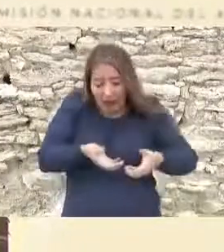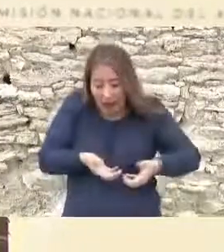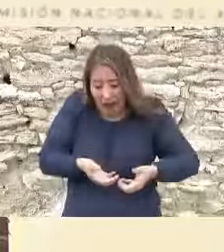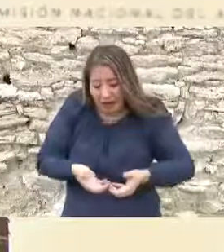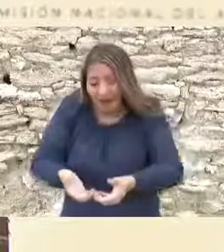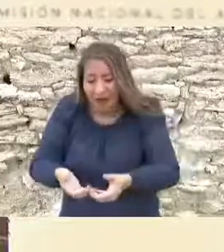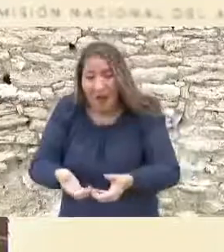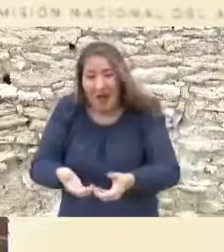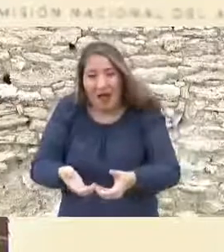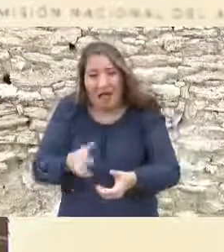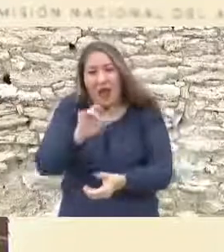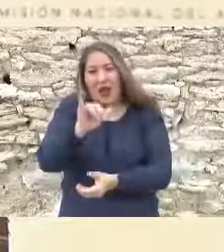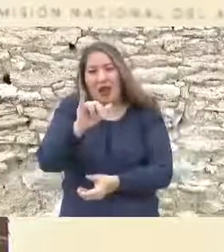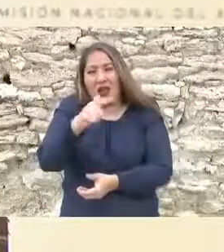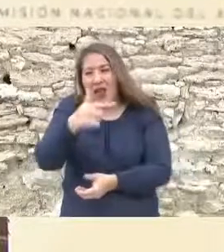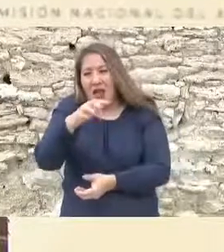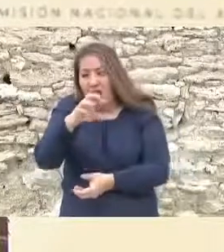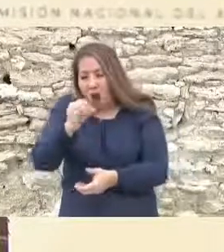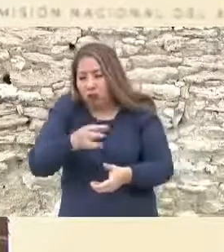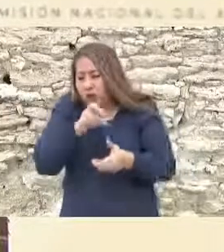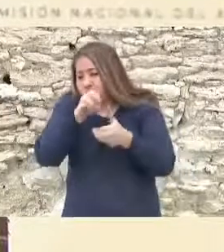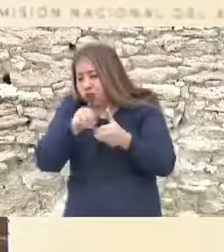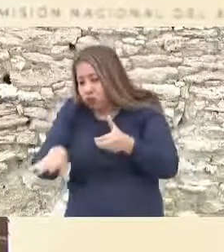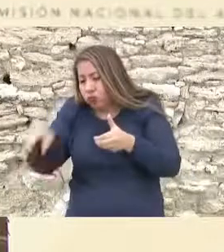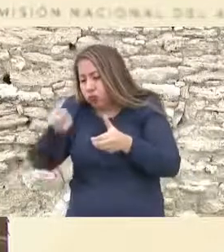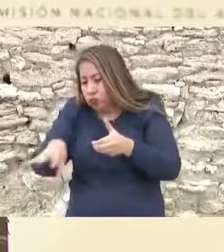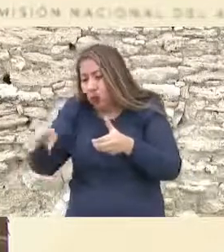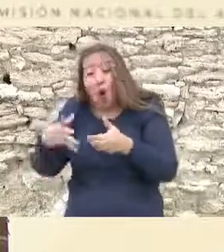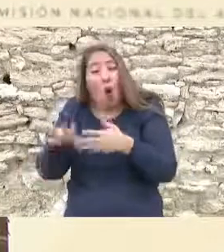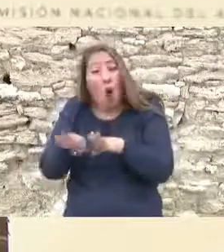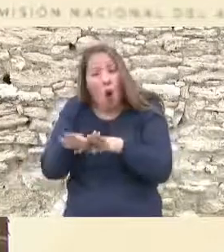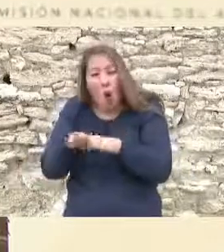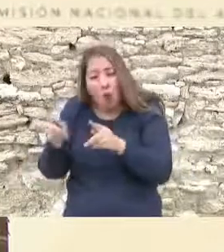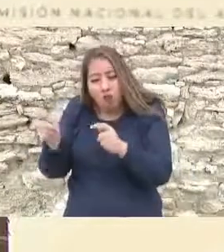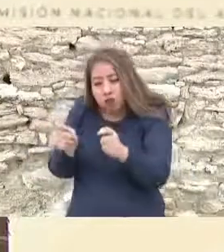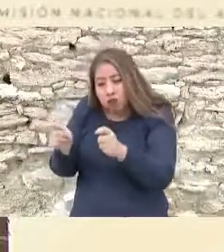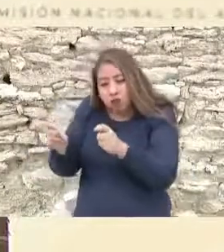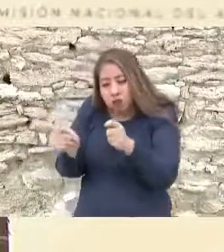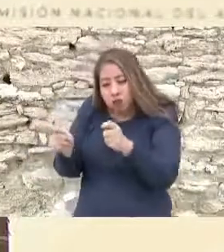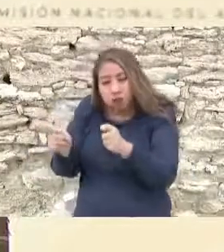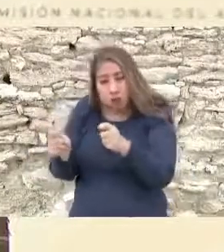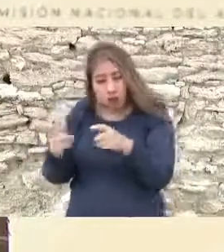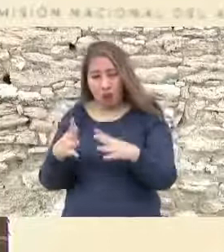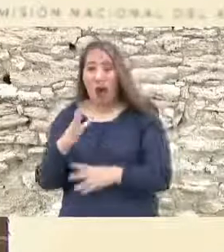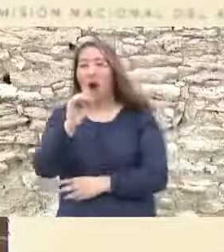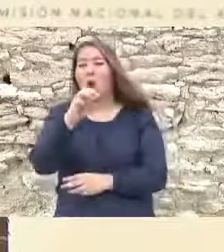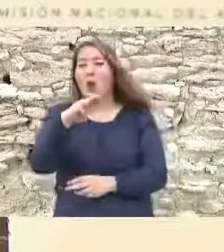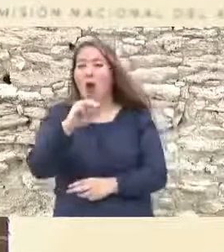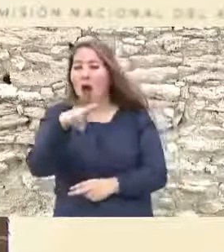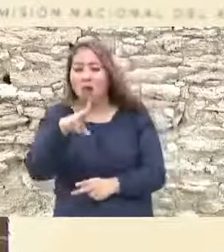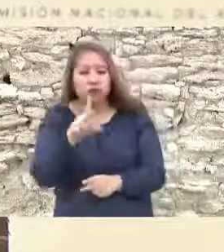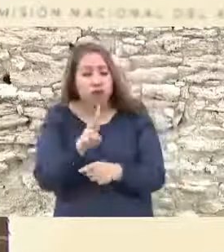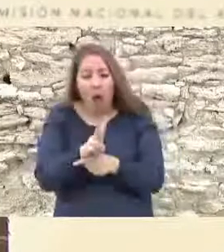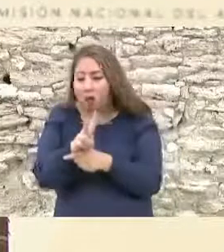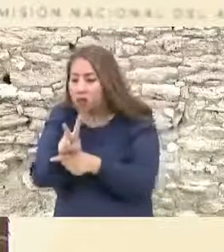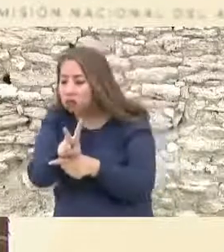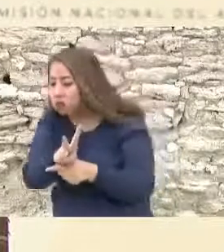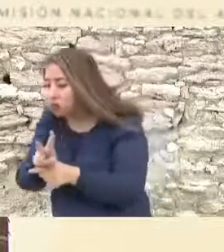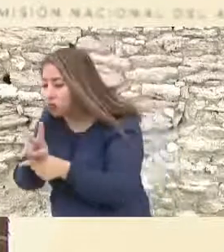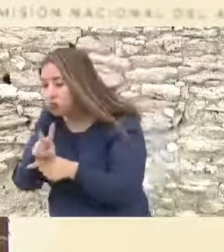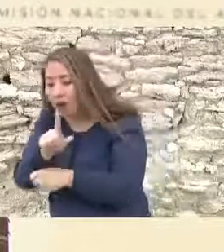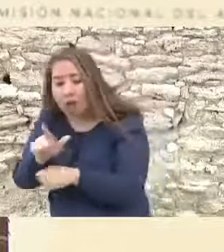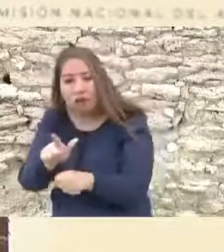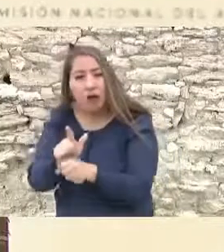de riego y su forma también de manejo. También la CONAM instaló sistemas de monitoreo en el área natural